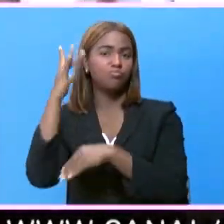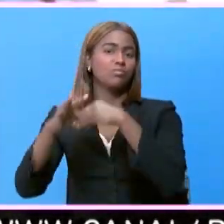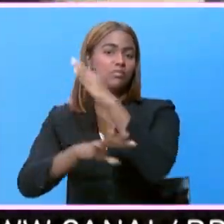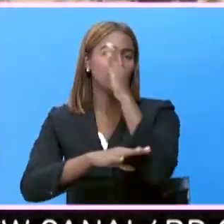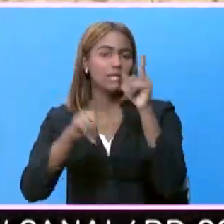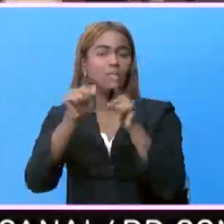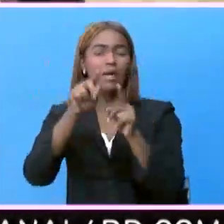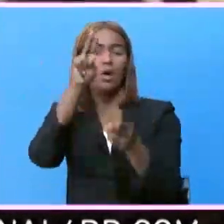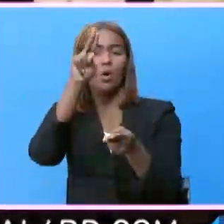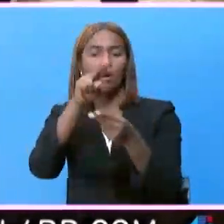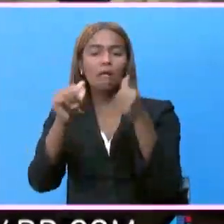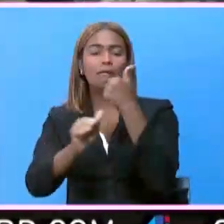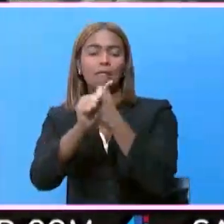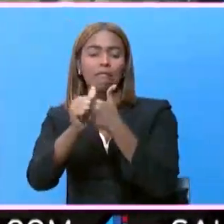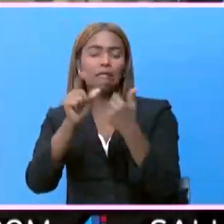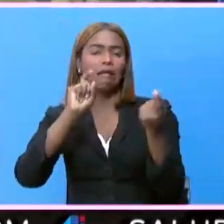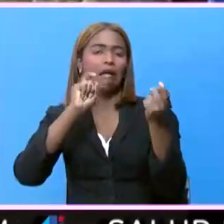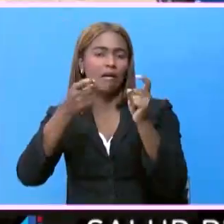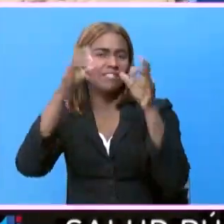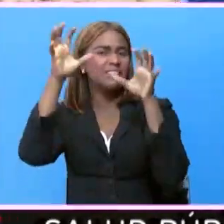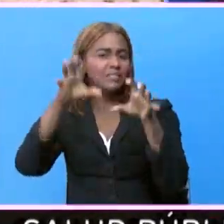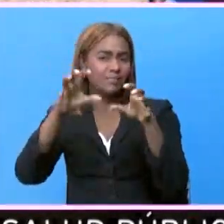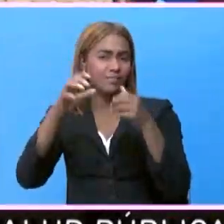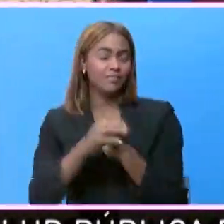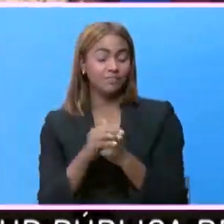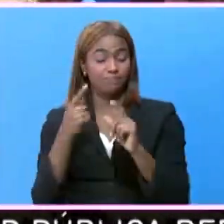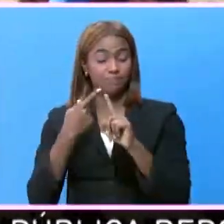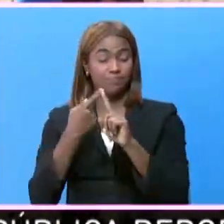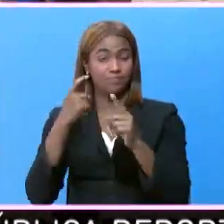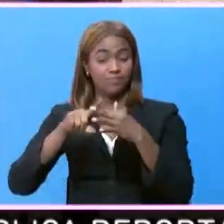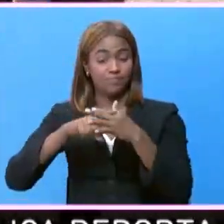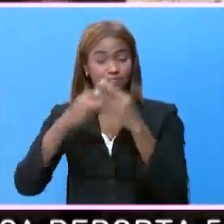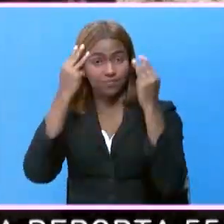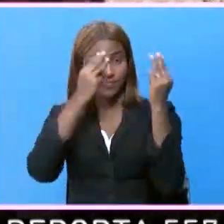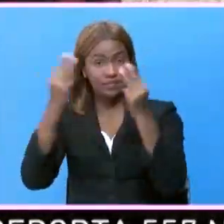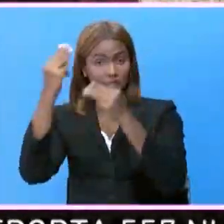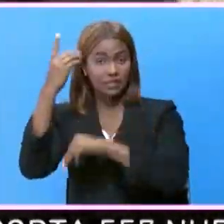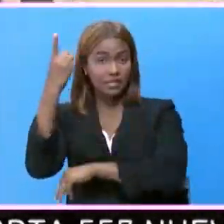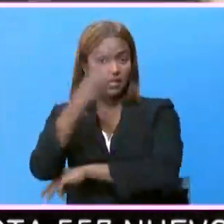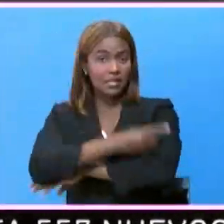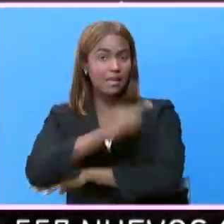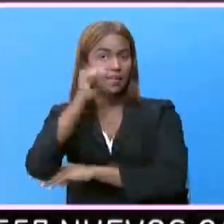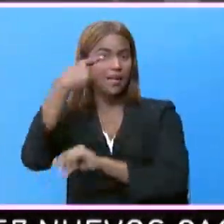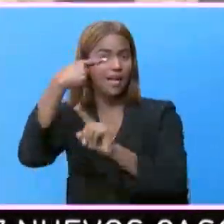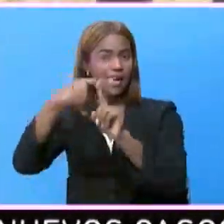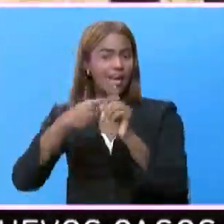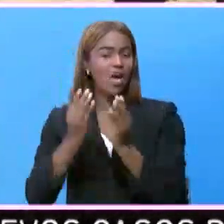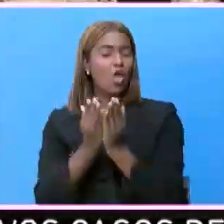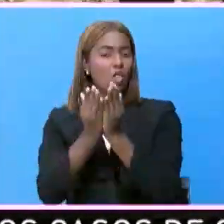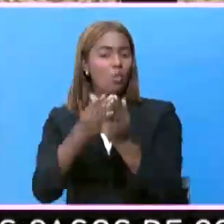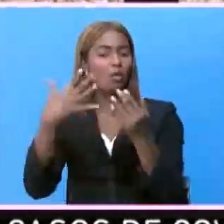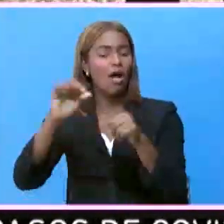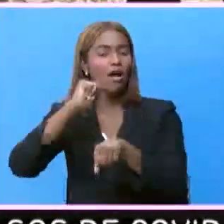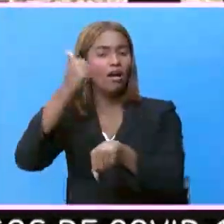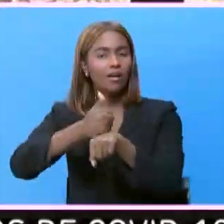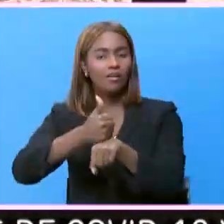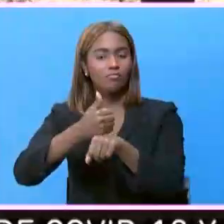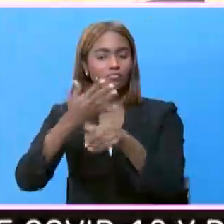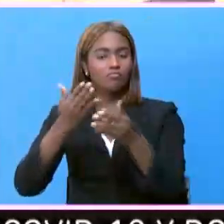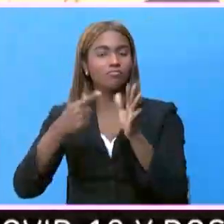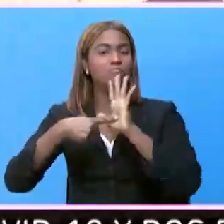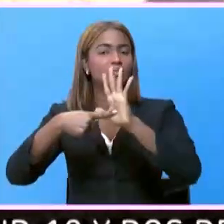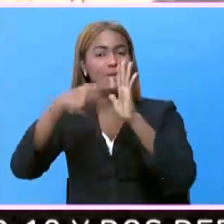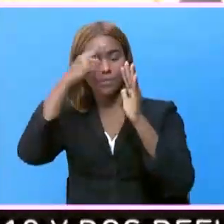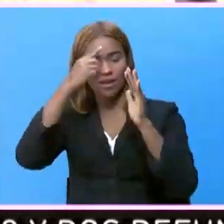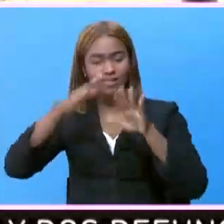mitigar los efectos del cambio climático. Desde el inicio de la conmemoración el 1 de octubre, que se formalizó con un acto simbólico